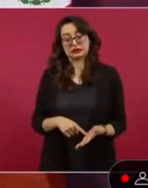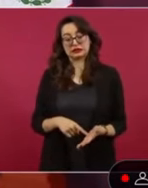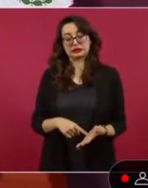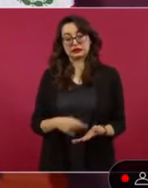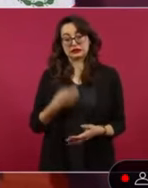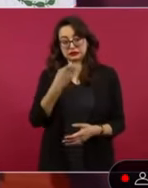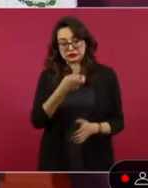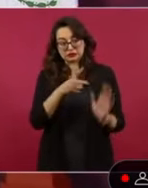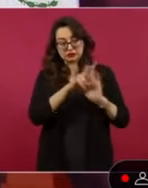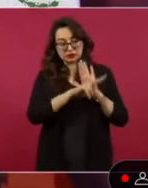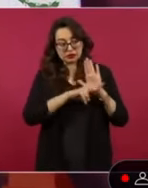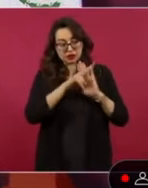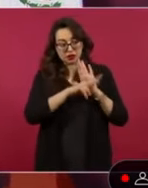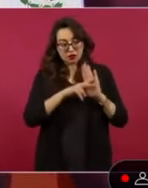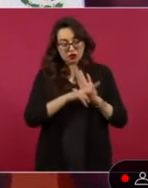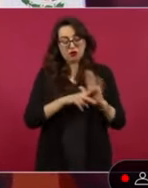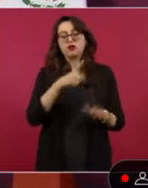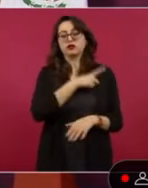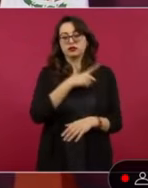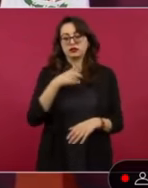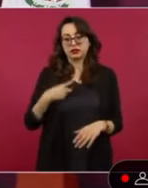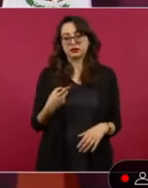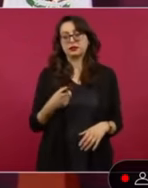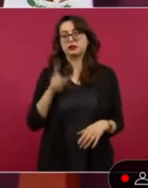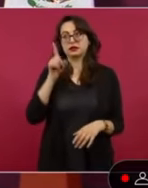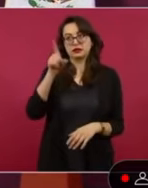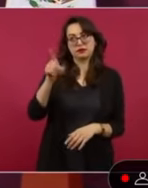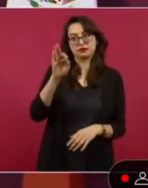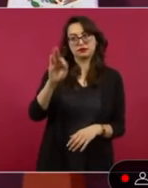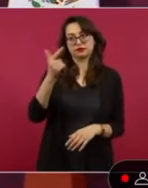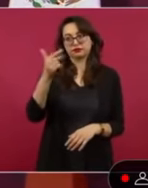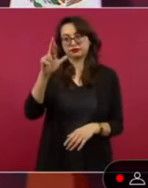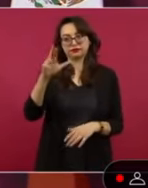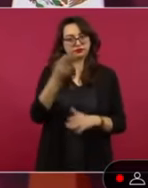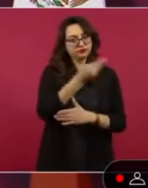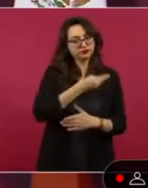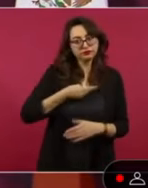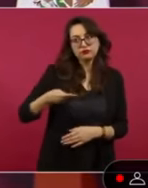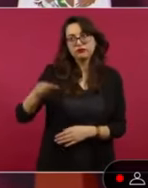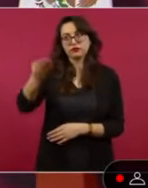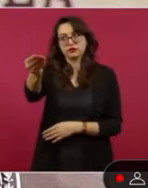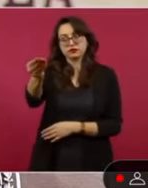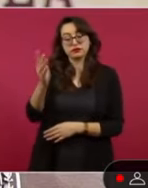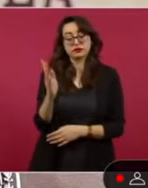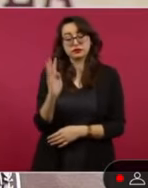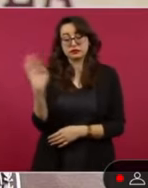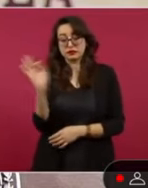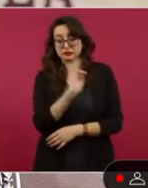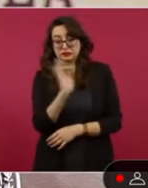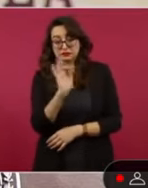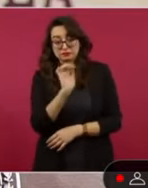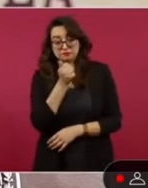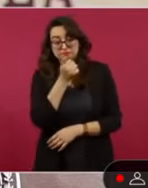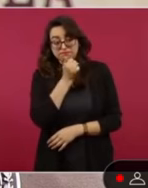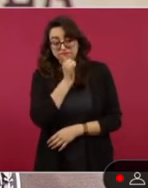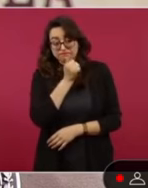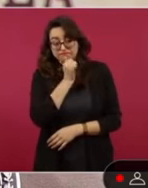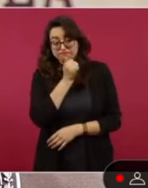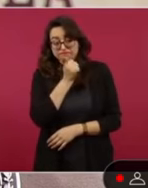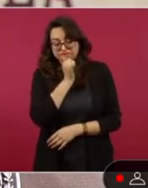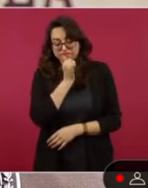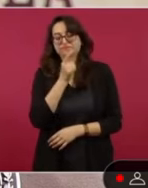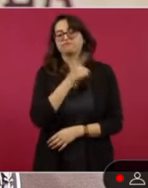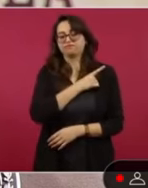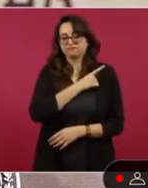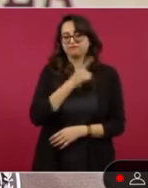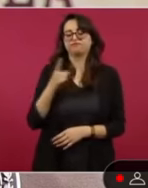debe de formar parte ya de la indagatoria de la fiscalía. Si aún no forma parte de esa carpeta, esa indagatoria,